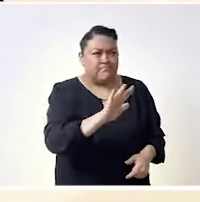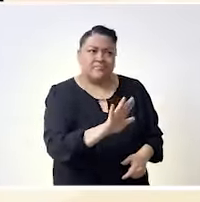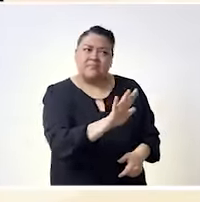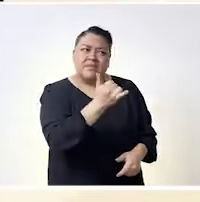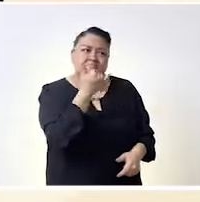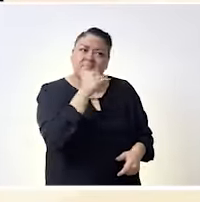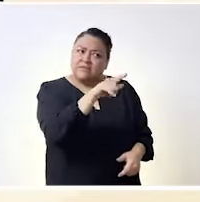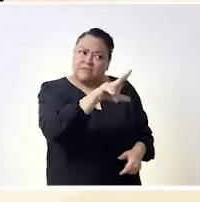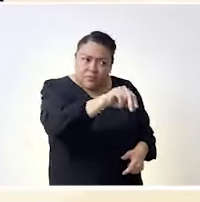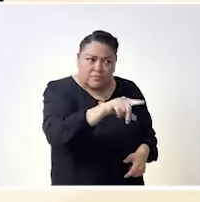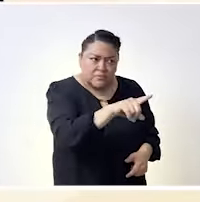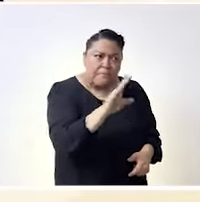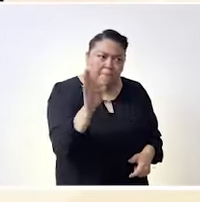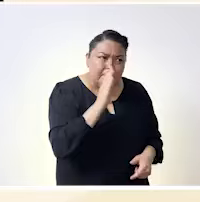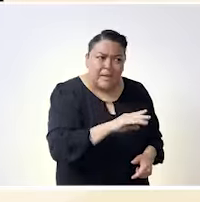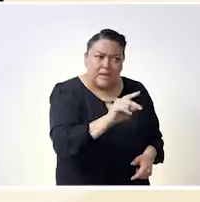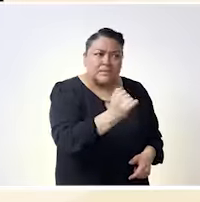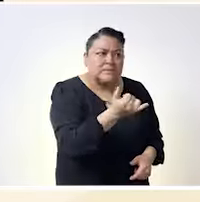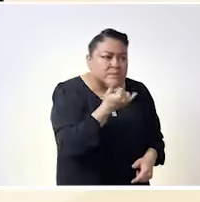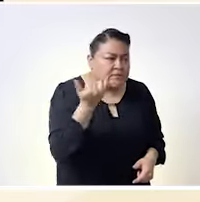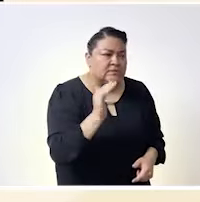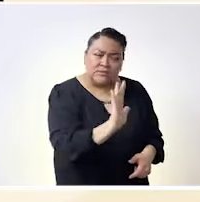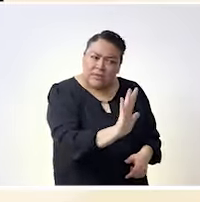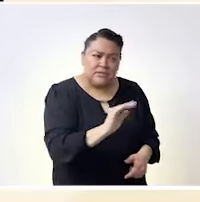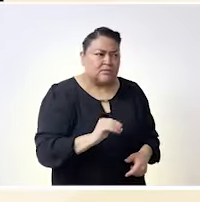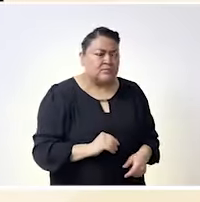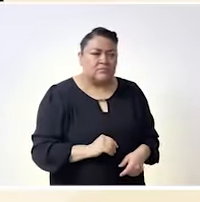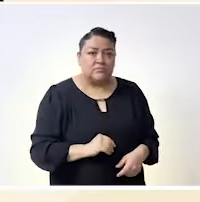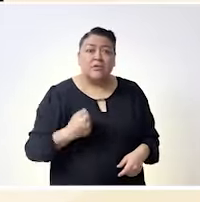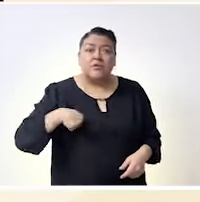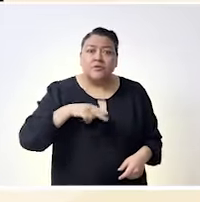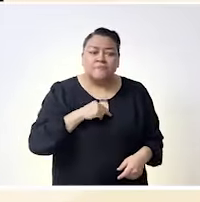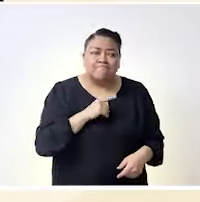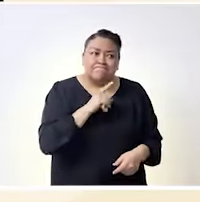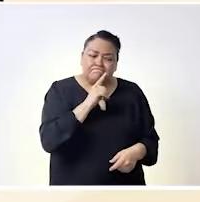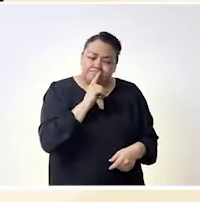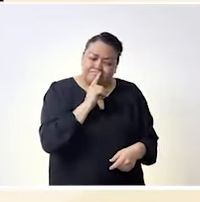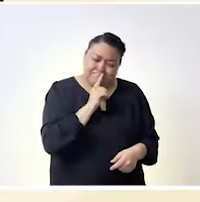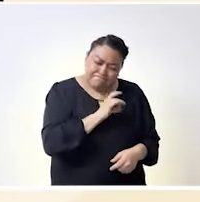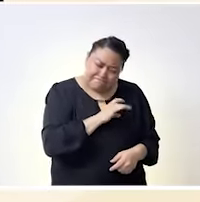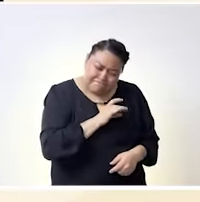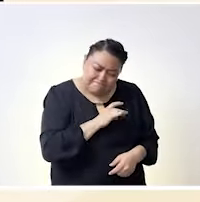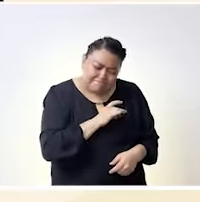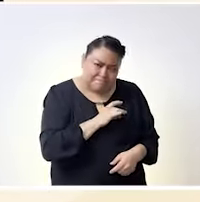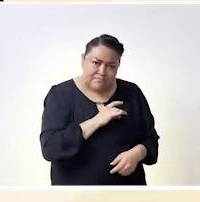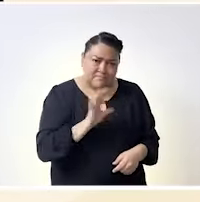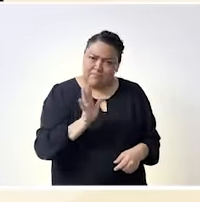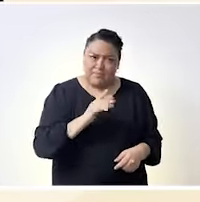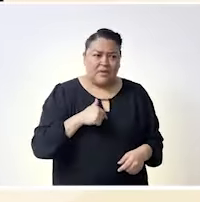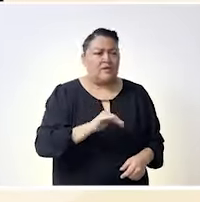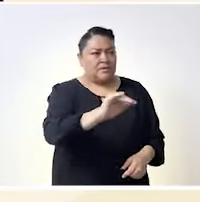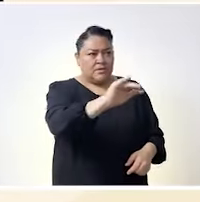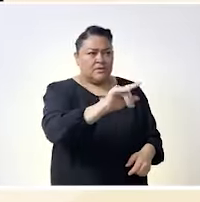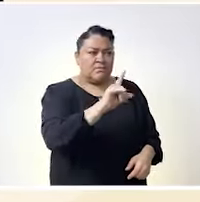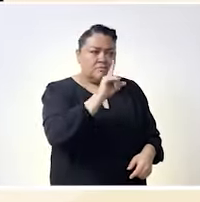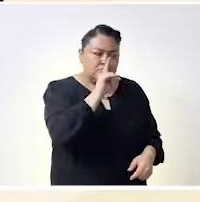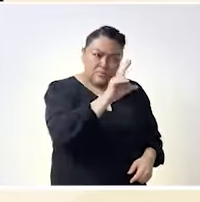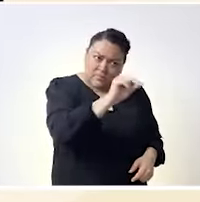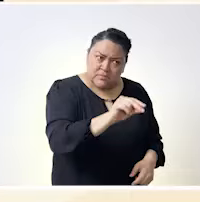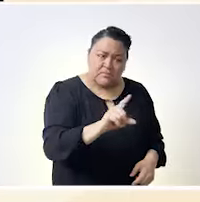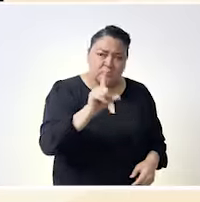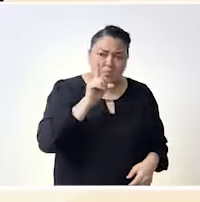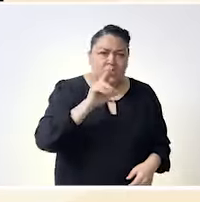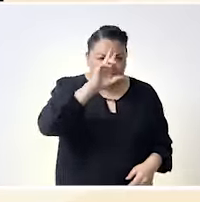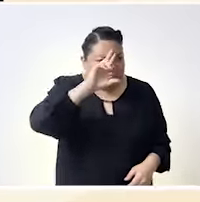estoy de acuerdo no me gusta no es así porque tenemos miedo de decir no aquí